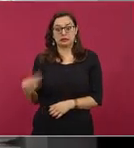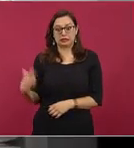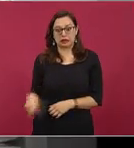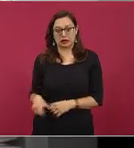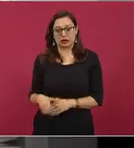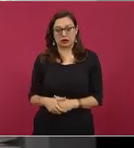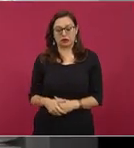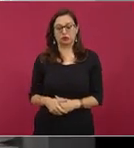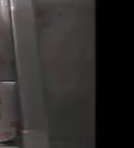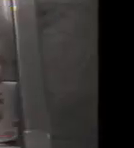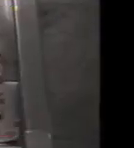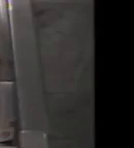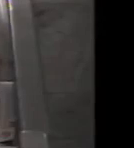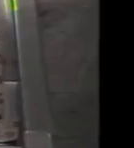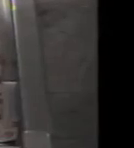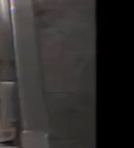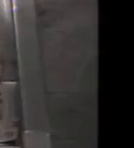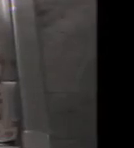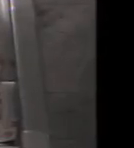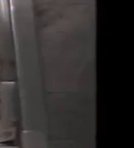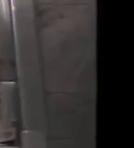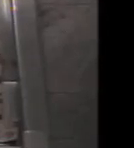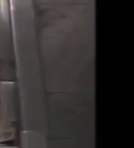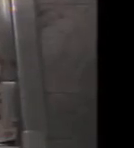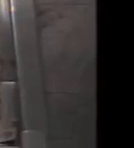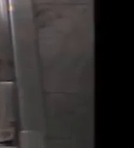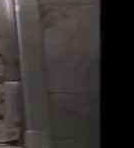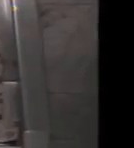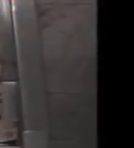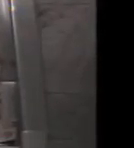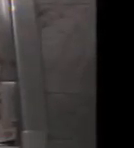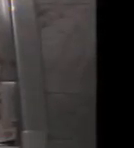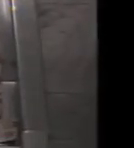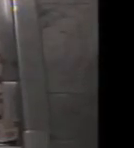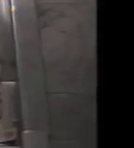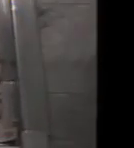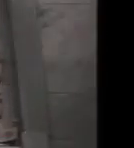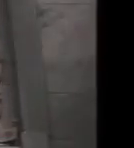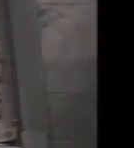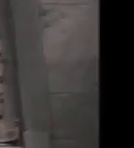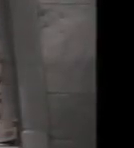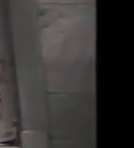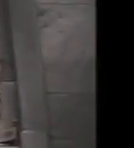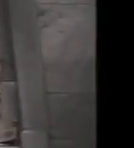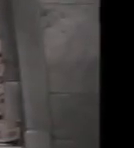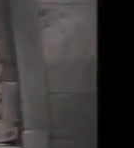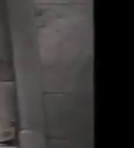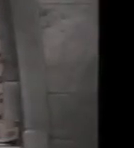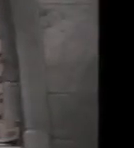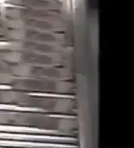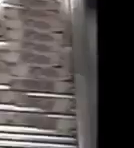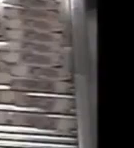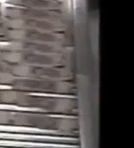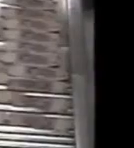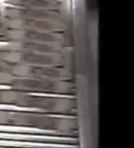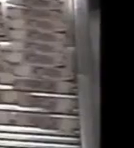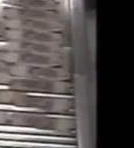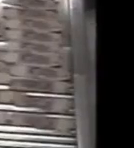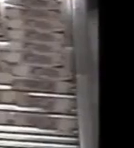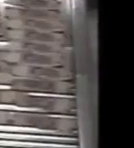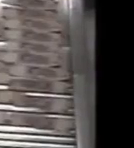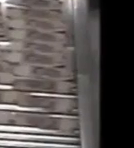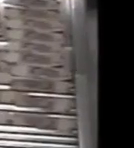se logra detectar de quién era, la señora ya había tomado su vuelo, se le localiza en la ciudad donde fue, se le habla,